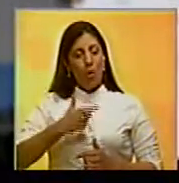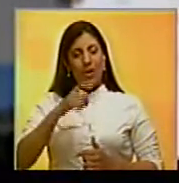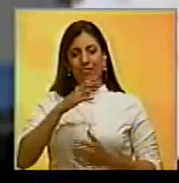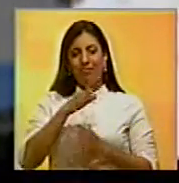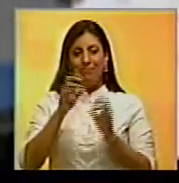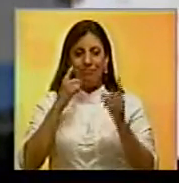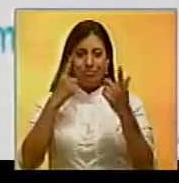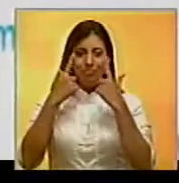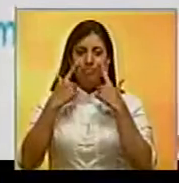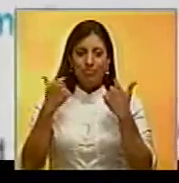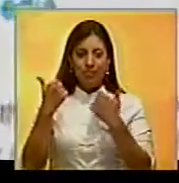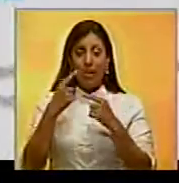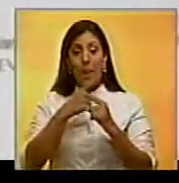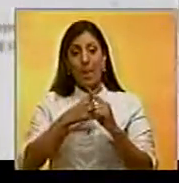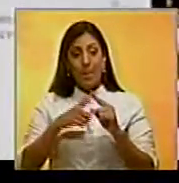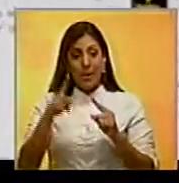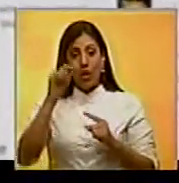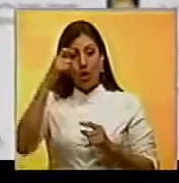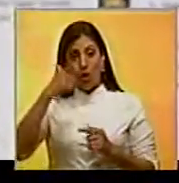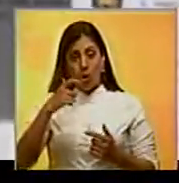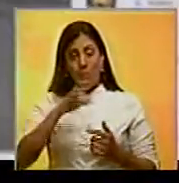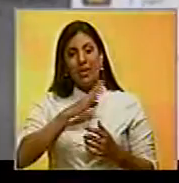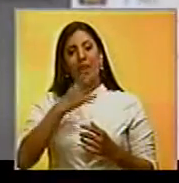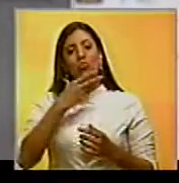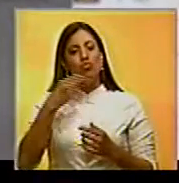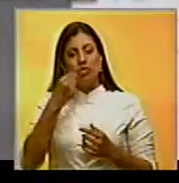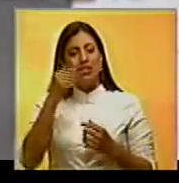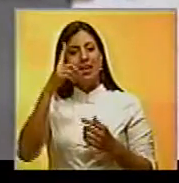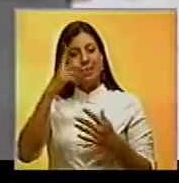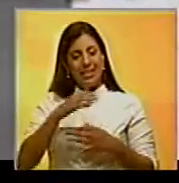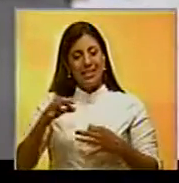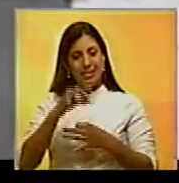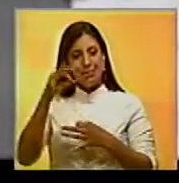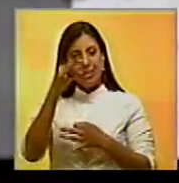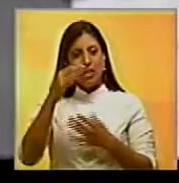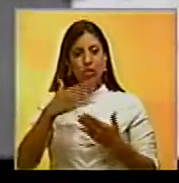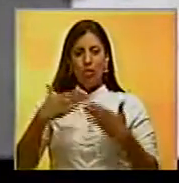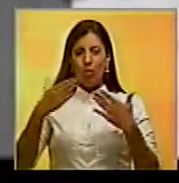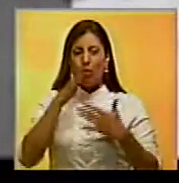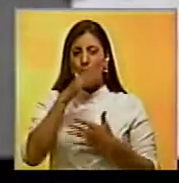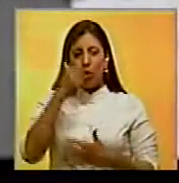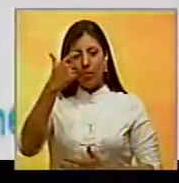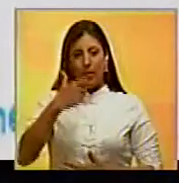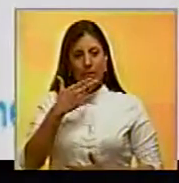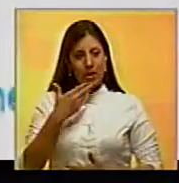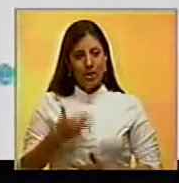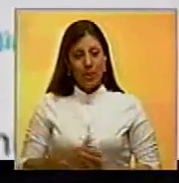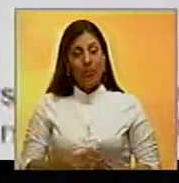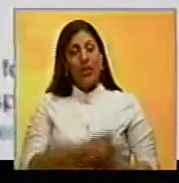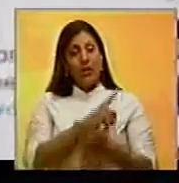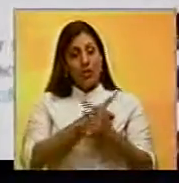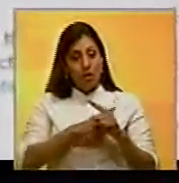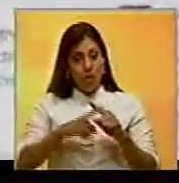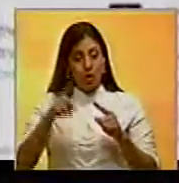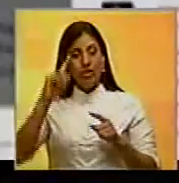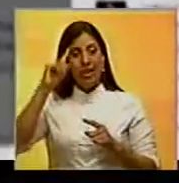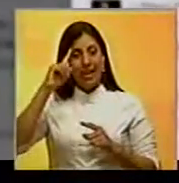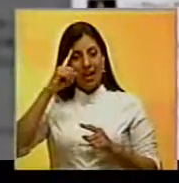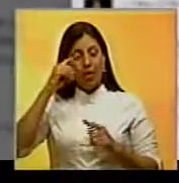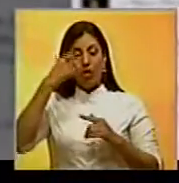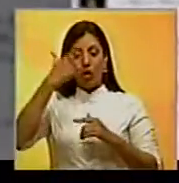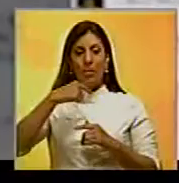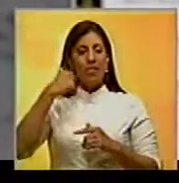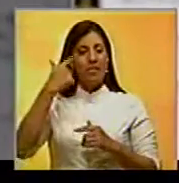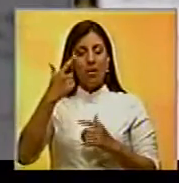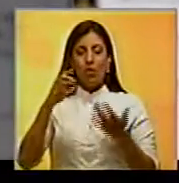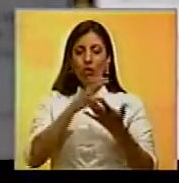un emoticón triste, mientras que Justin Timberlake destacó el espíritu y el alma incomparable del fallecido. Russell Crowe ha recordado la figura